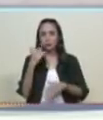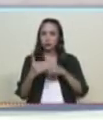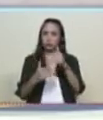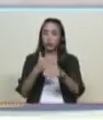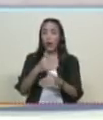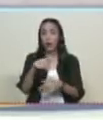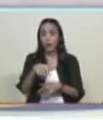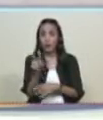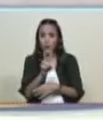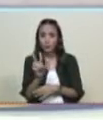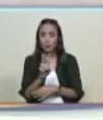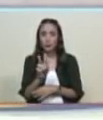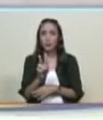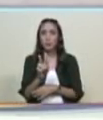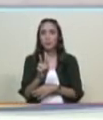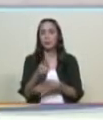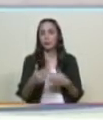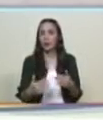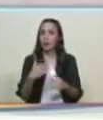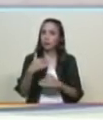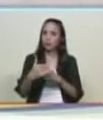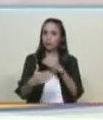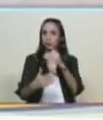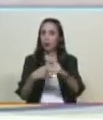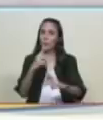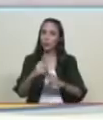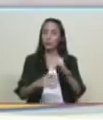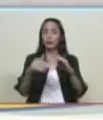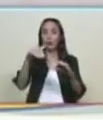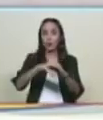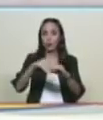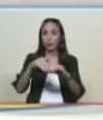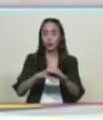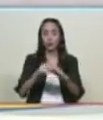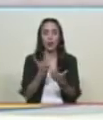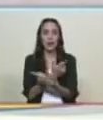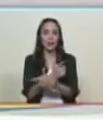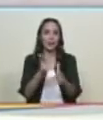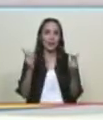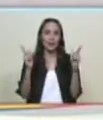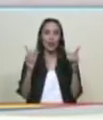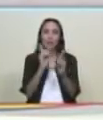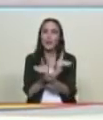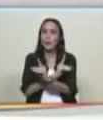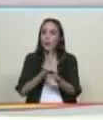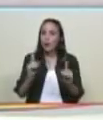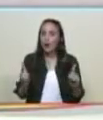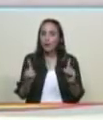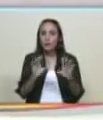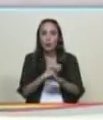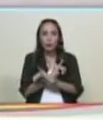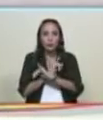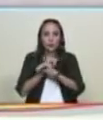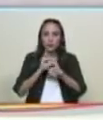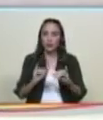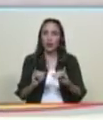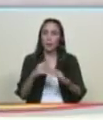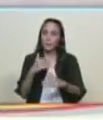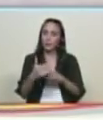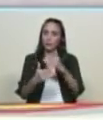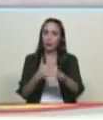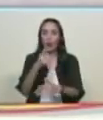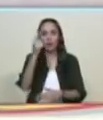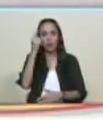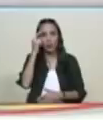Venezuela vaya a un proceso electoral libre democrático necesario como vamos a ir el